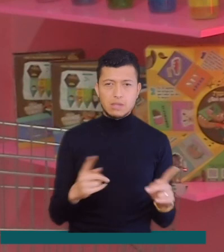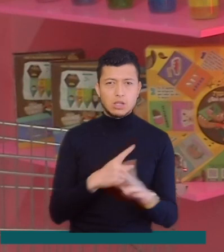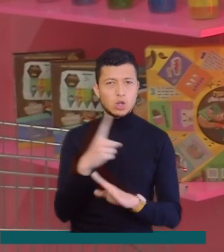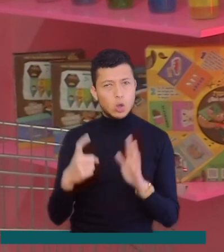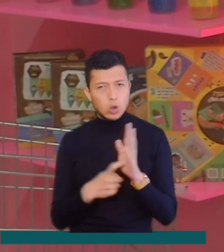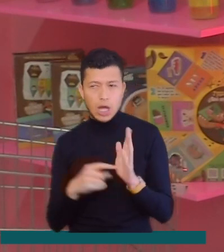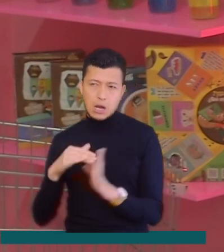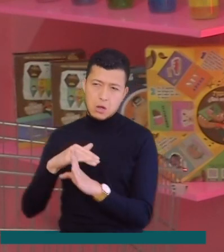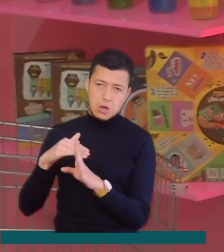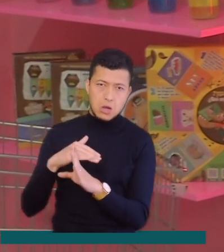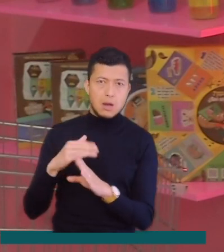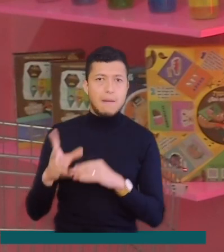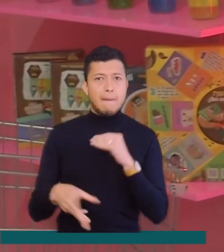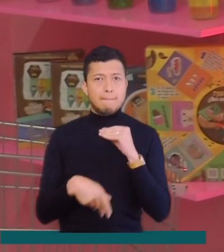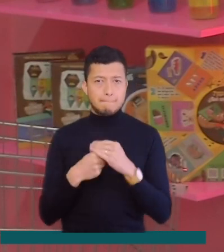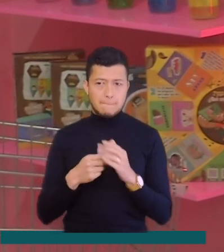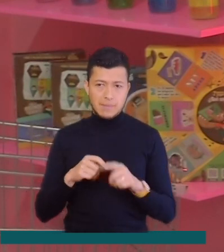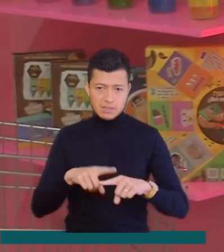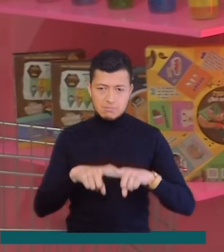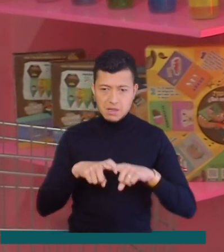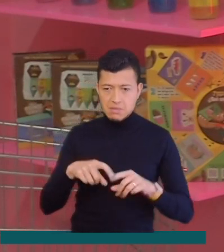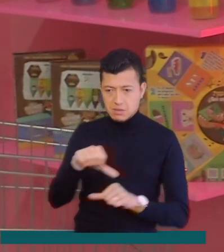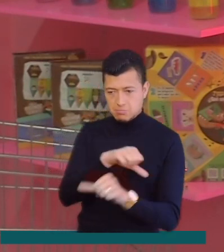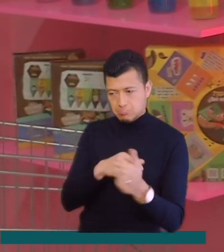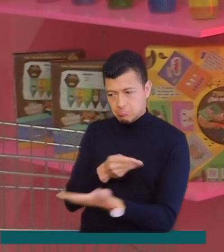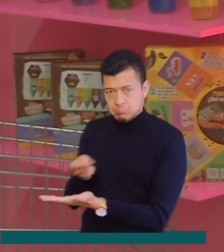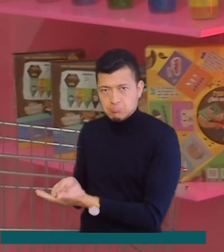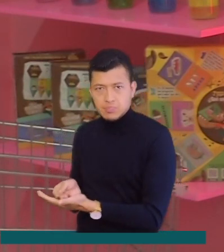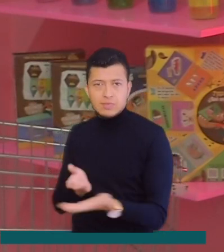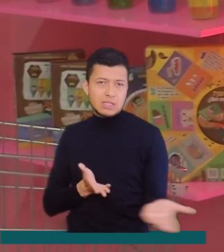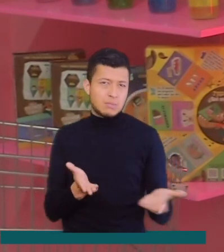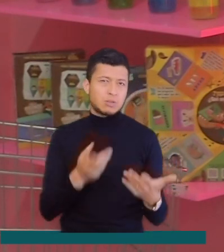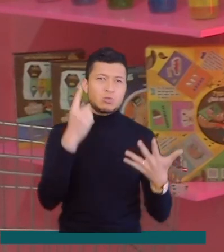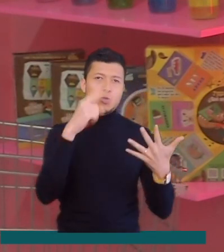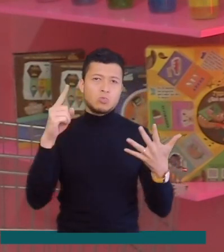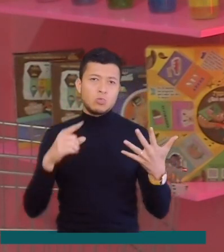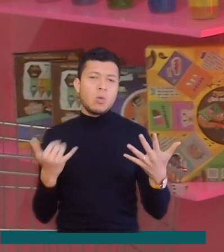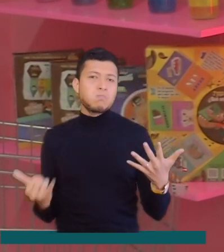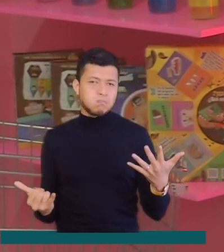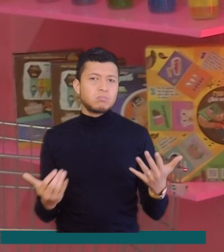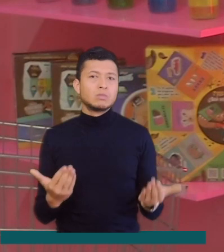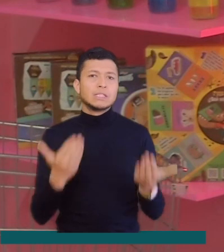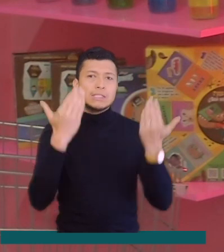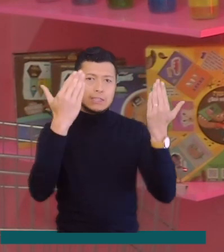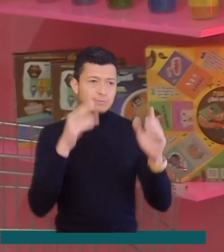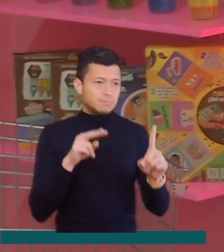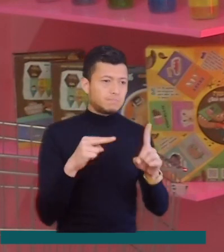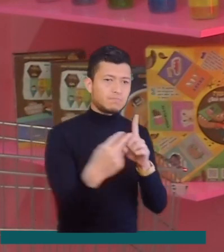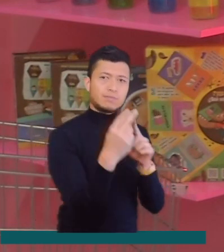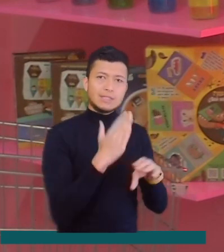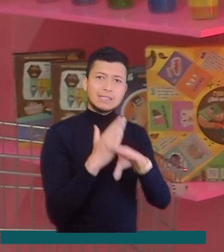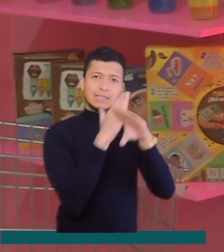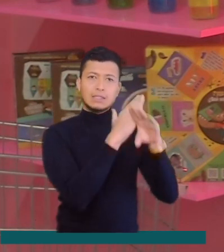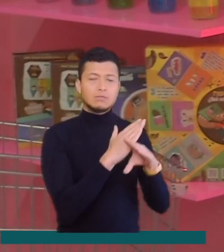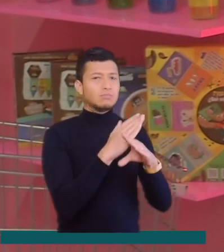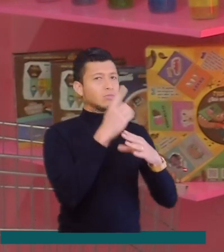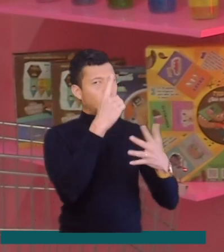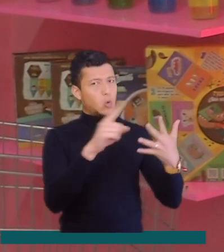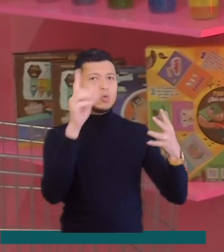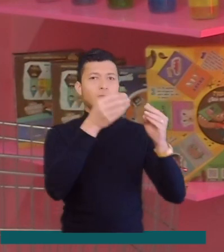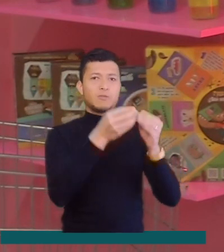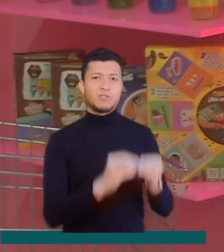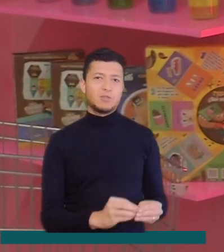totales o parciales, la devolución de la prima, entre otros servicios, que incluyen también dar una visión del seguro desde otra